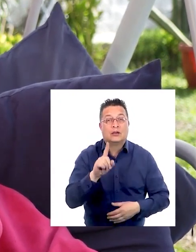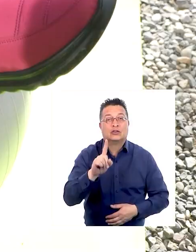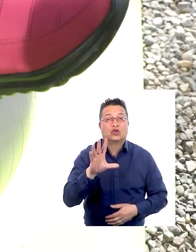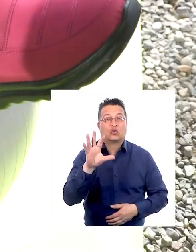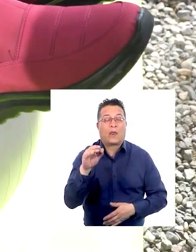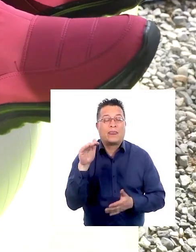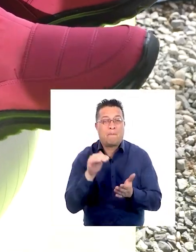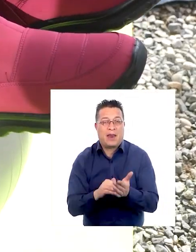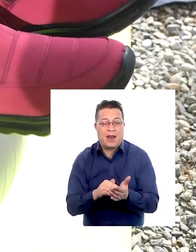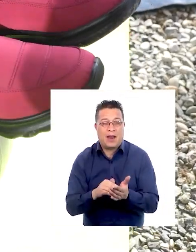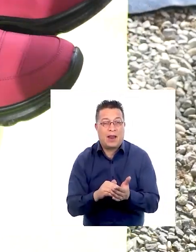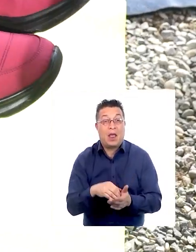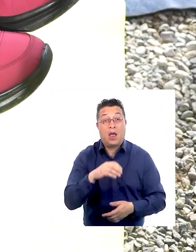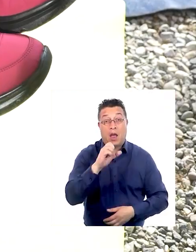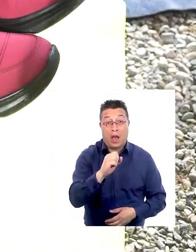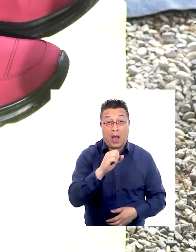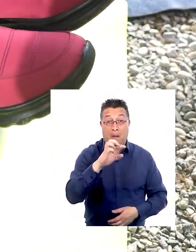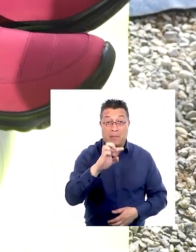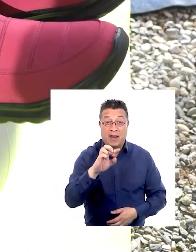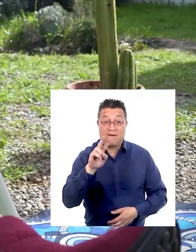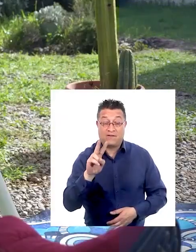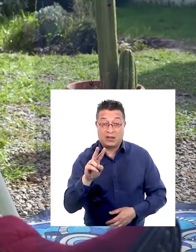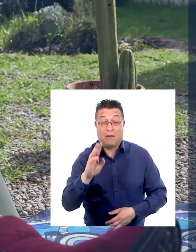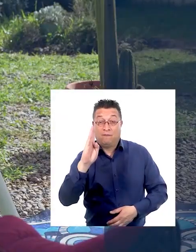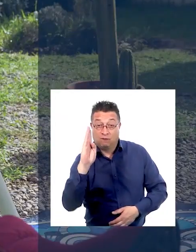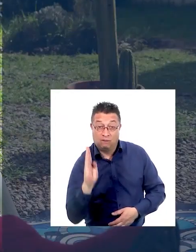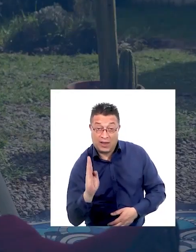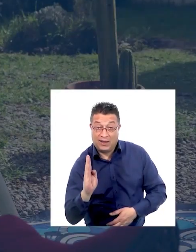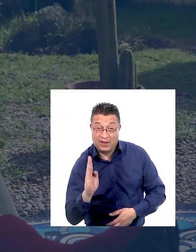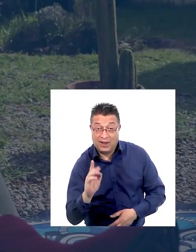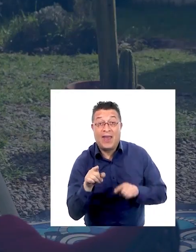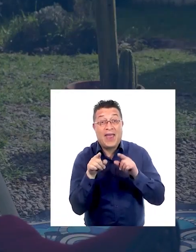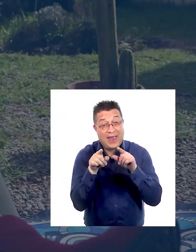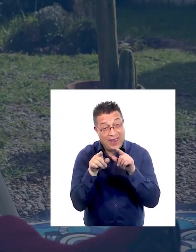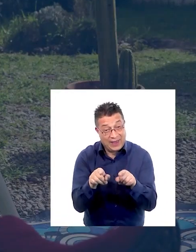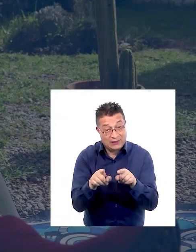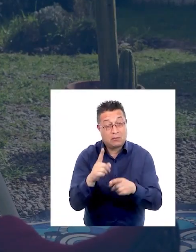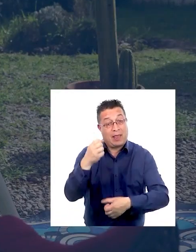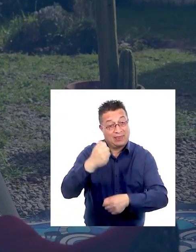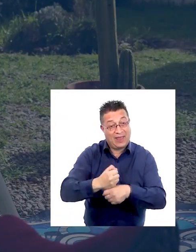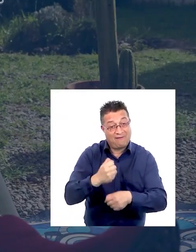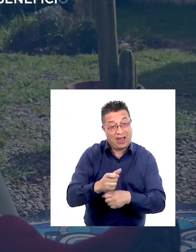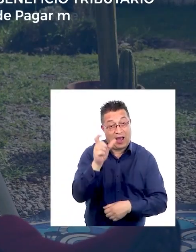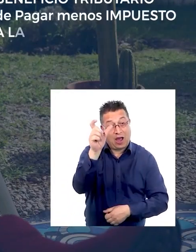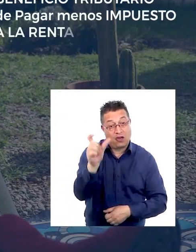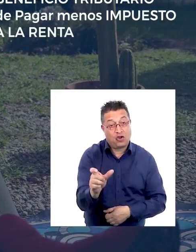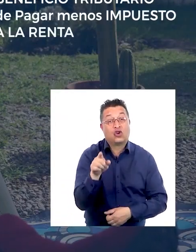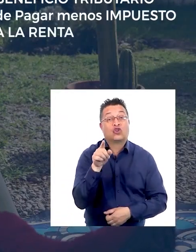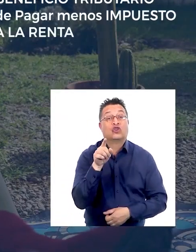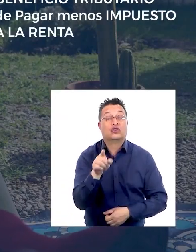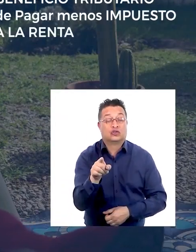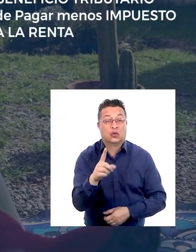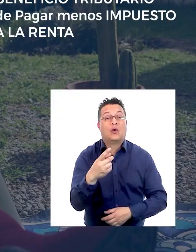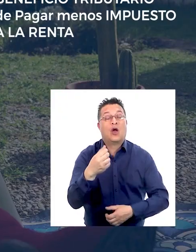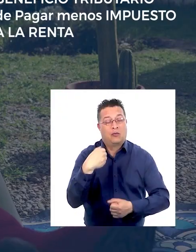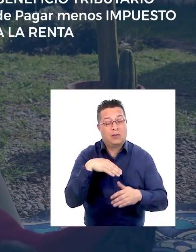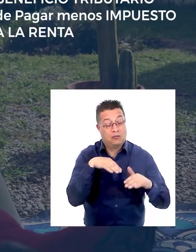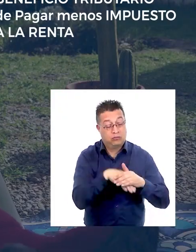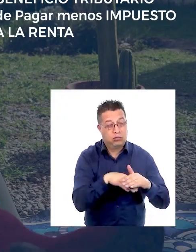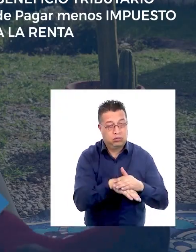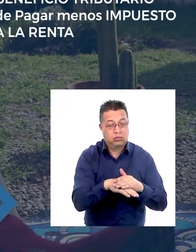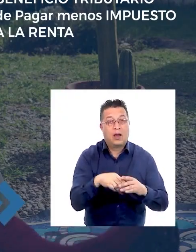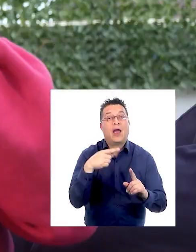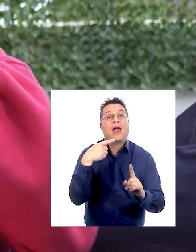mil. Y la APB, letra B, consiste en que un trabajador recibe por su ahorro un beneficio